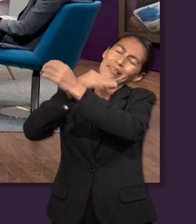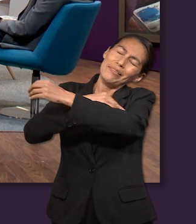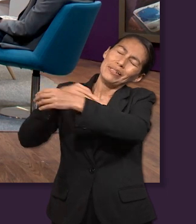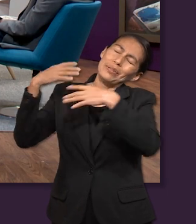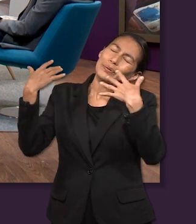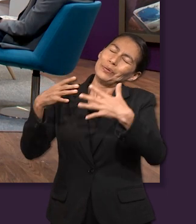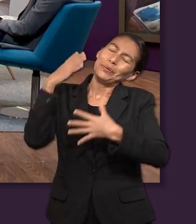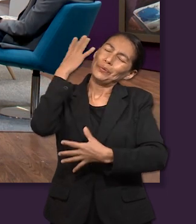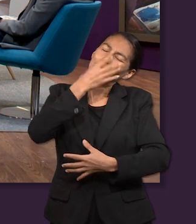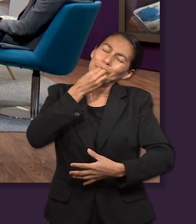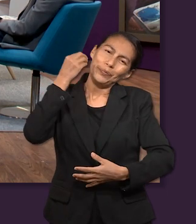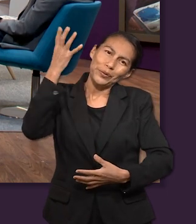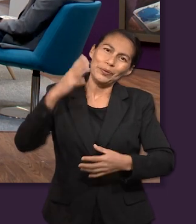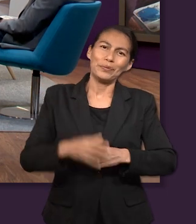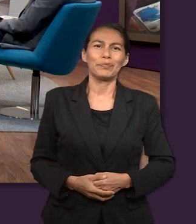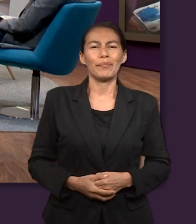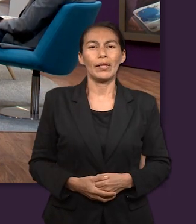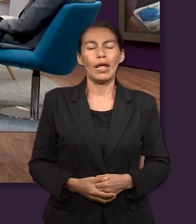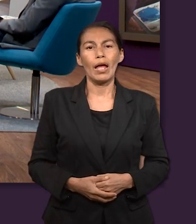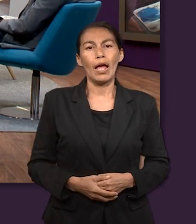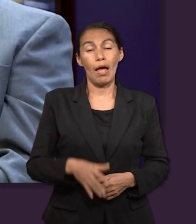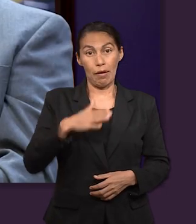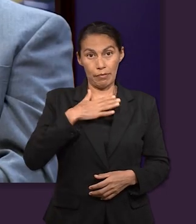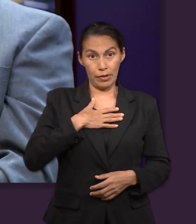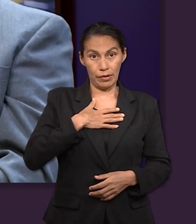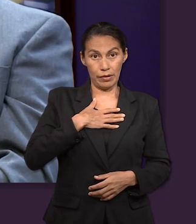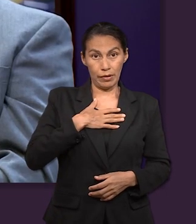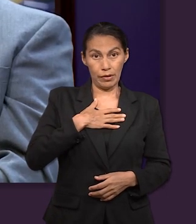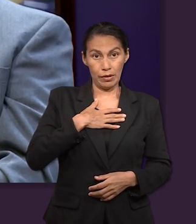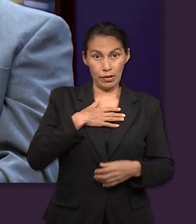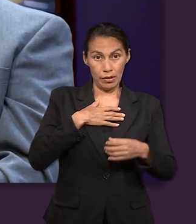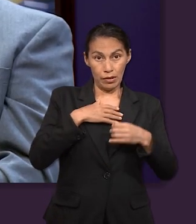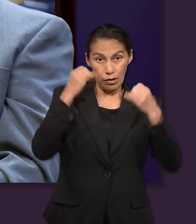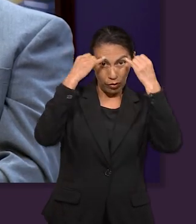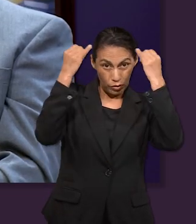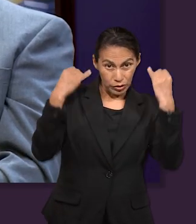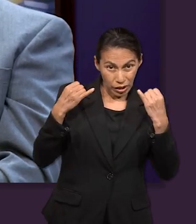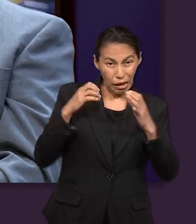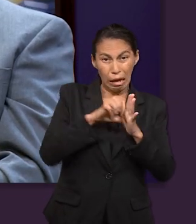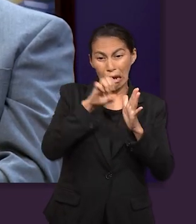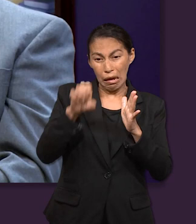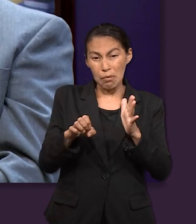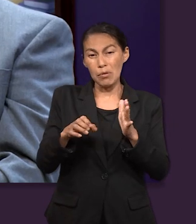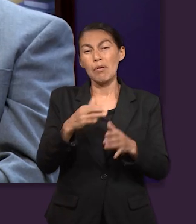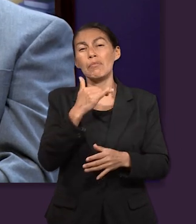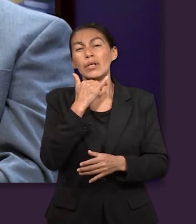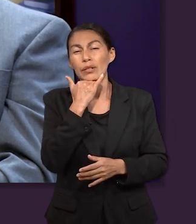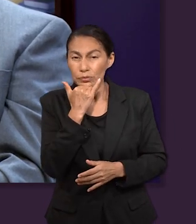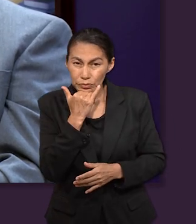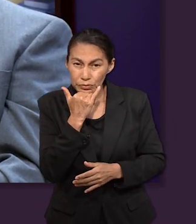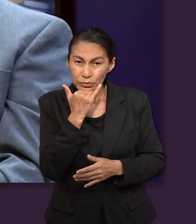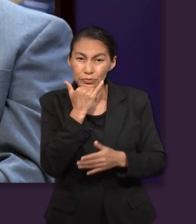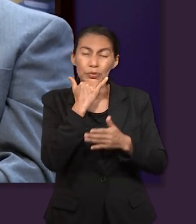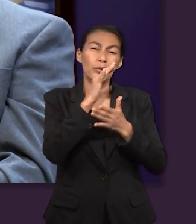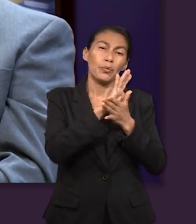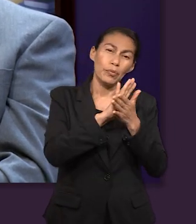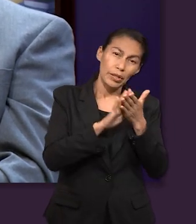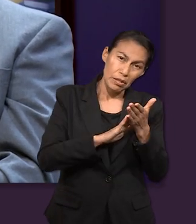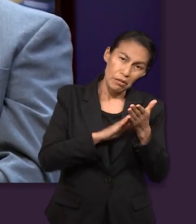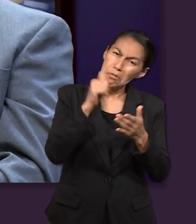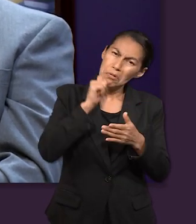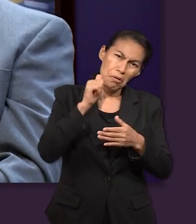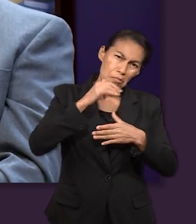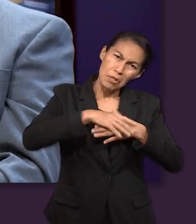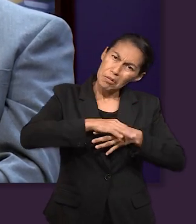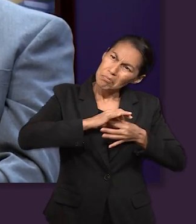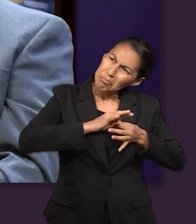hermosa enseñanza. Profe Daniel. A mí me deja el ejemplo José de ser perdonador, de ser